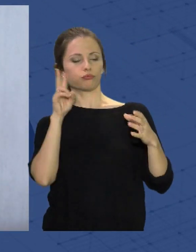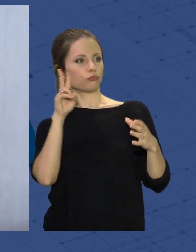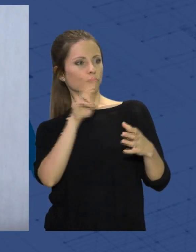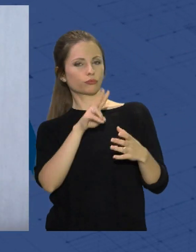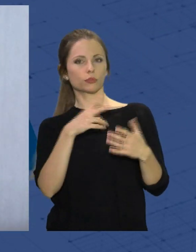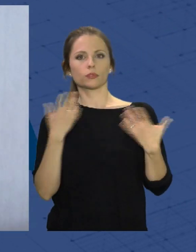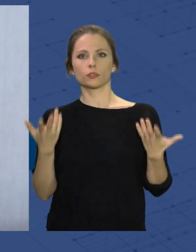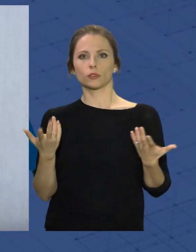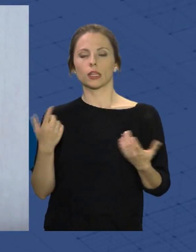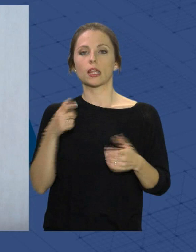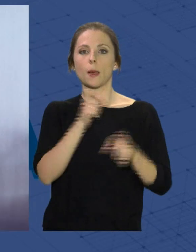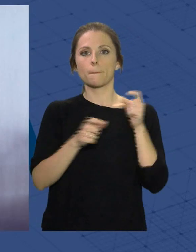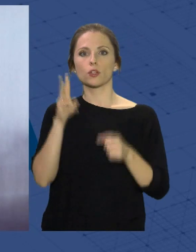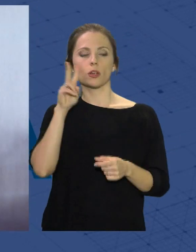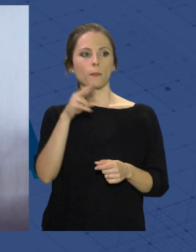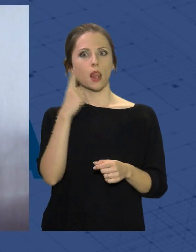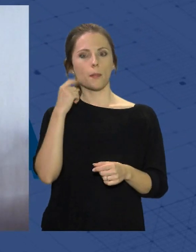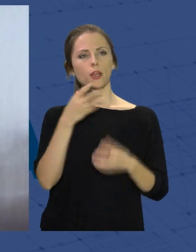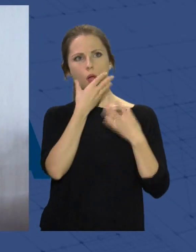pueda hablar de las bondades de Almería.